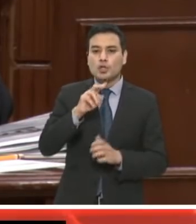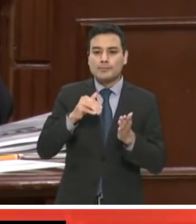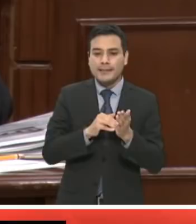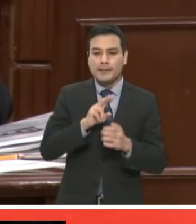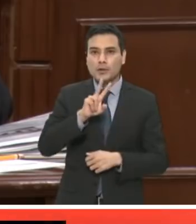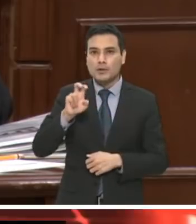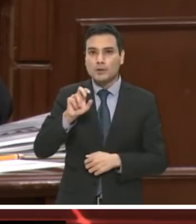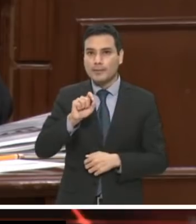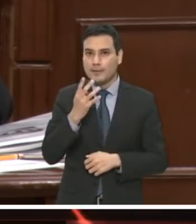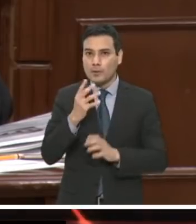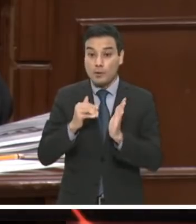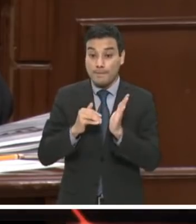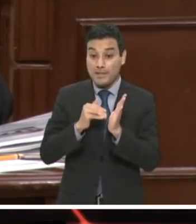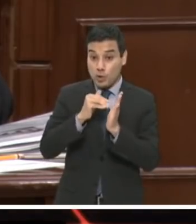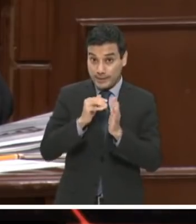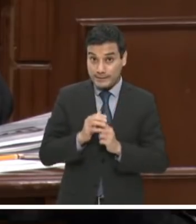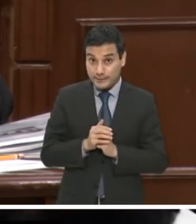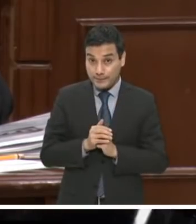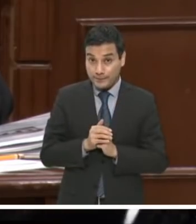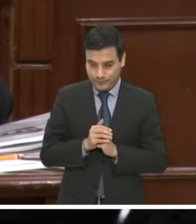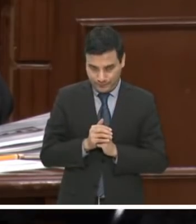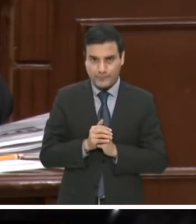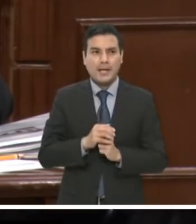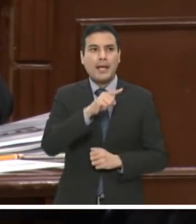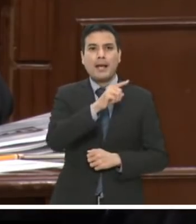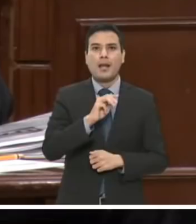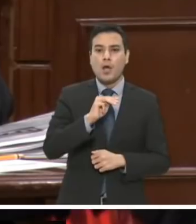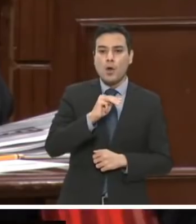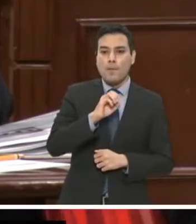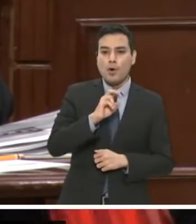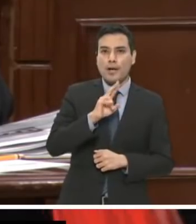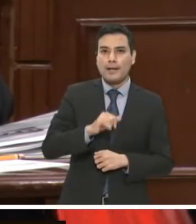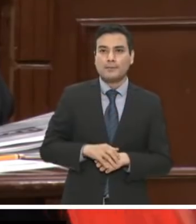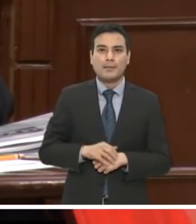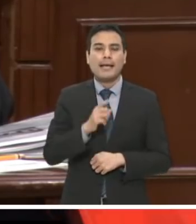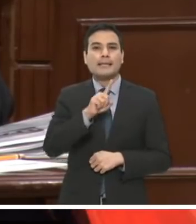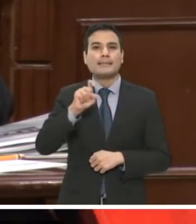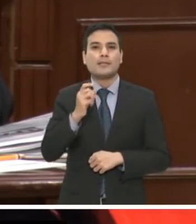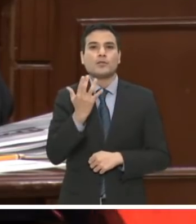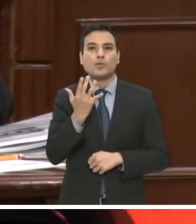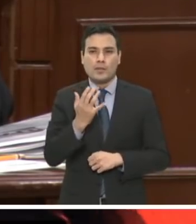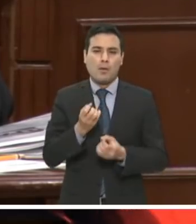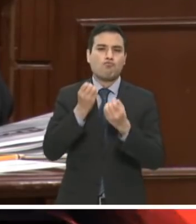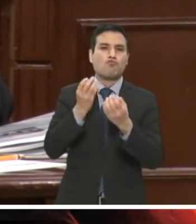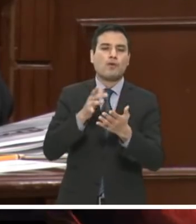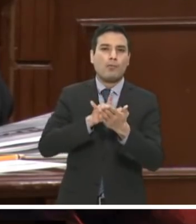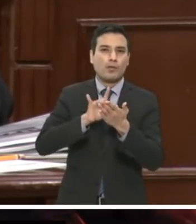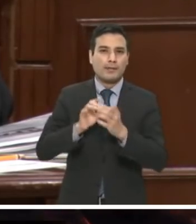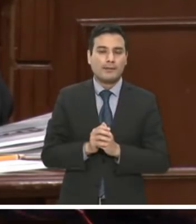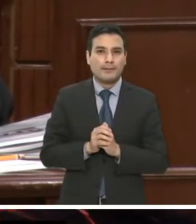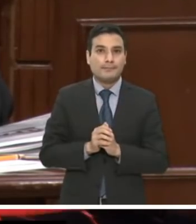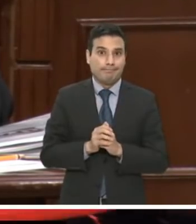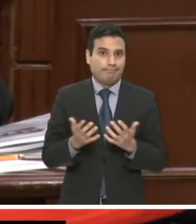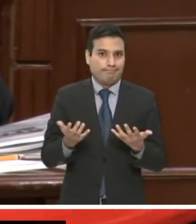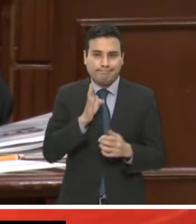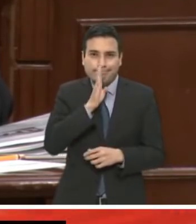pesos, sólo había devuelto 150. Es decir, el 6.6 por ciento del